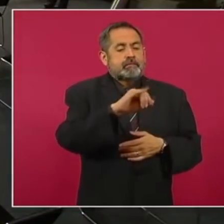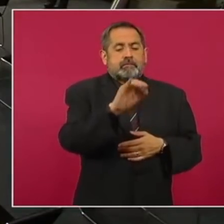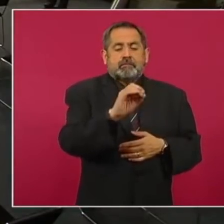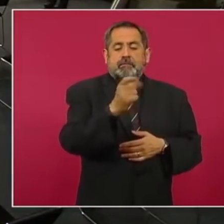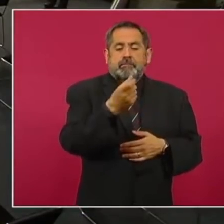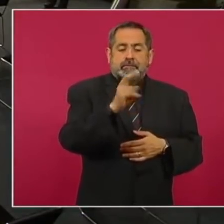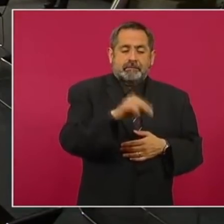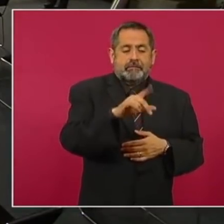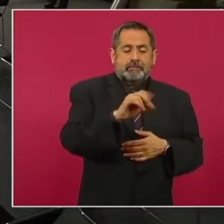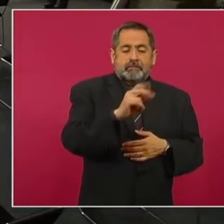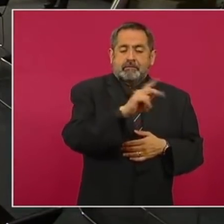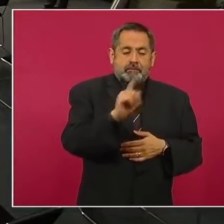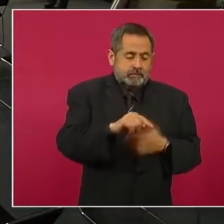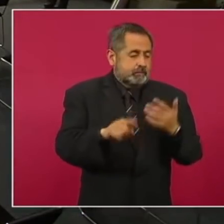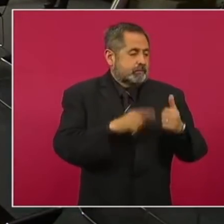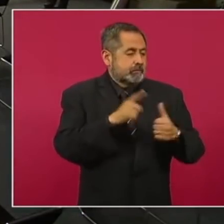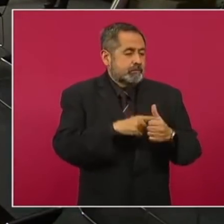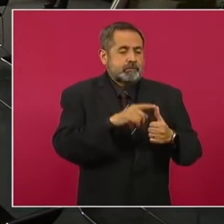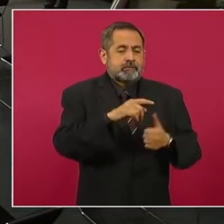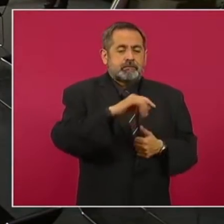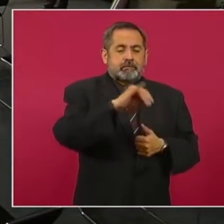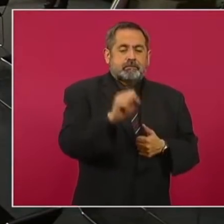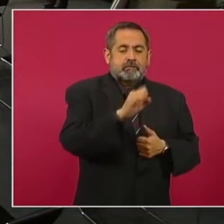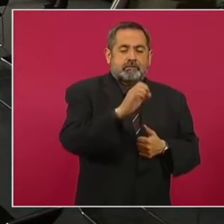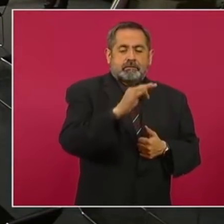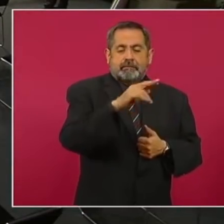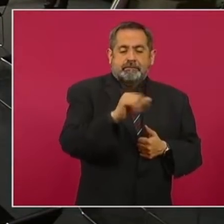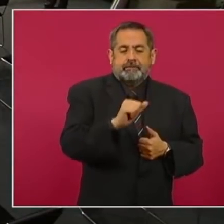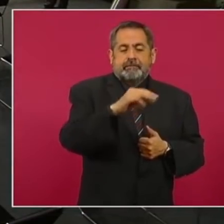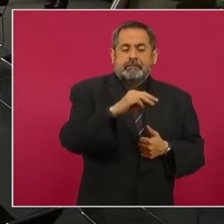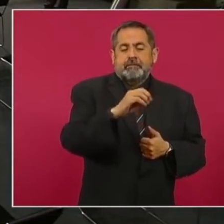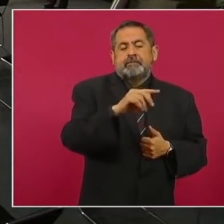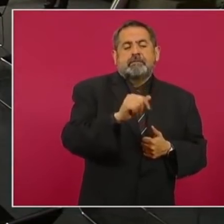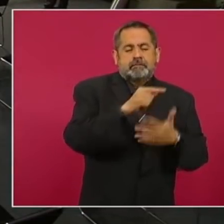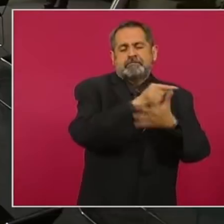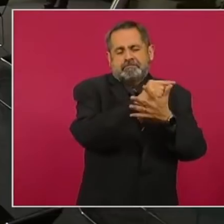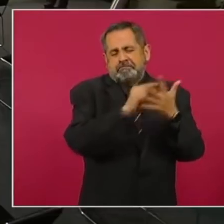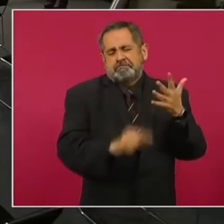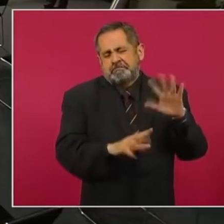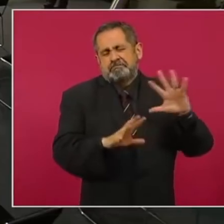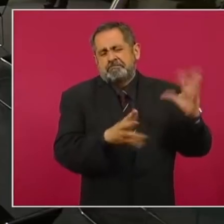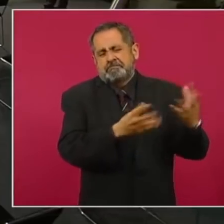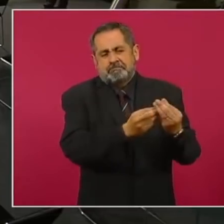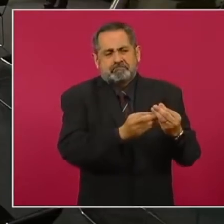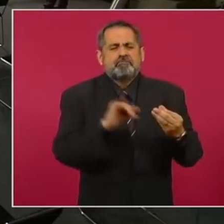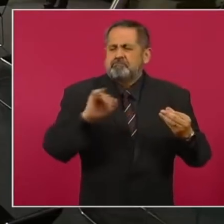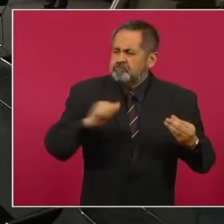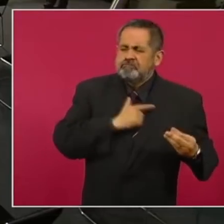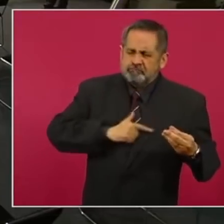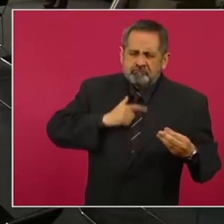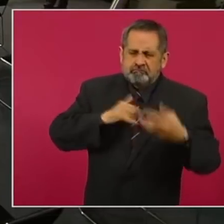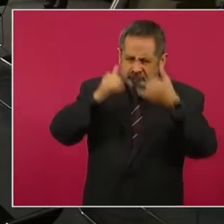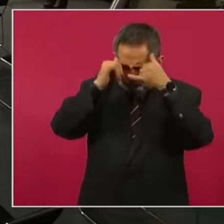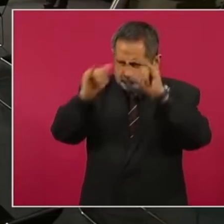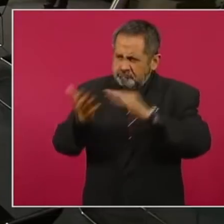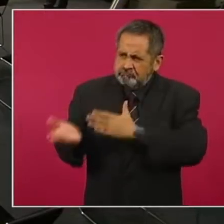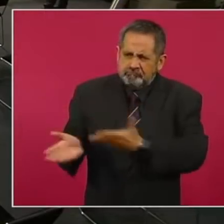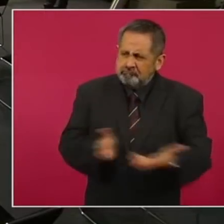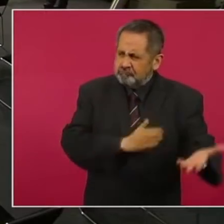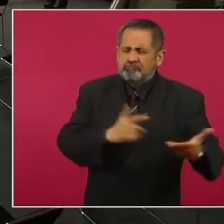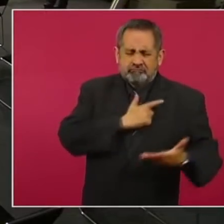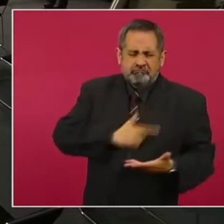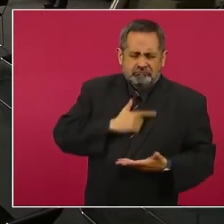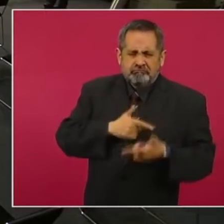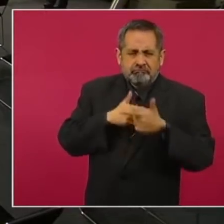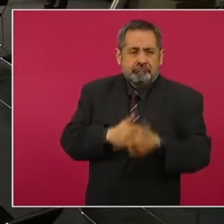o Josefina Sánchez Mota, entre otros. Esta última, aludiendo a una corrida de toros, la equipara, sí,